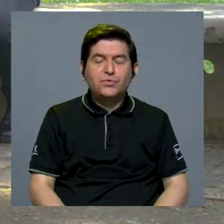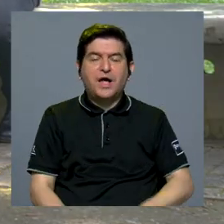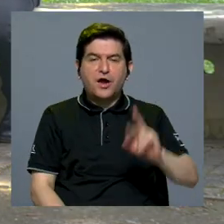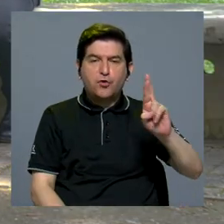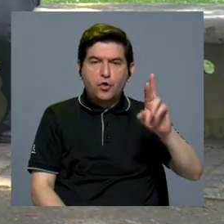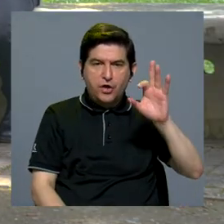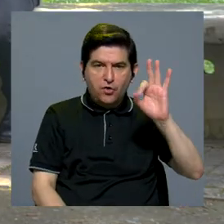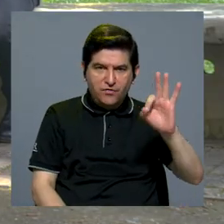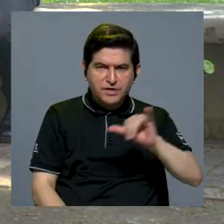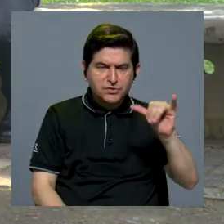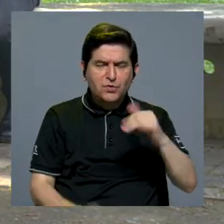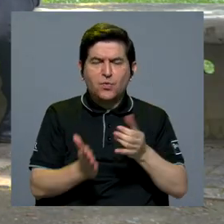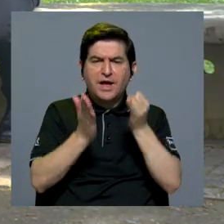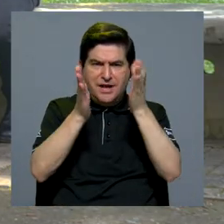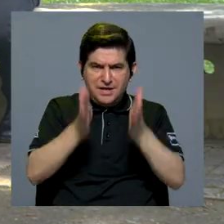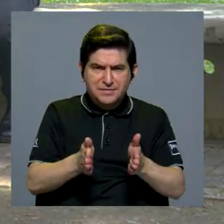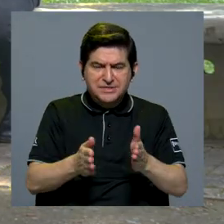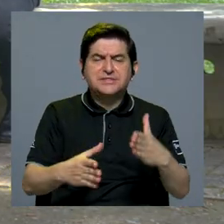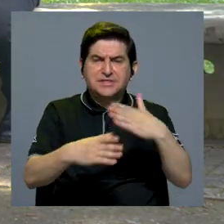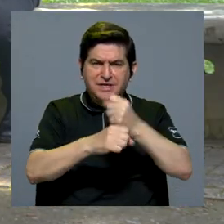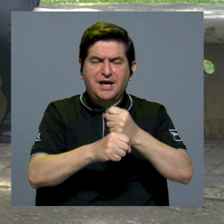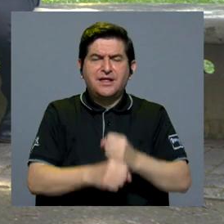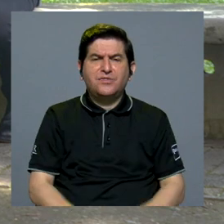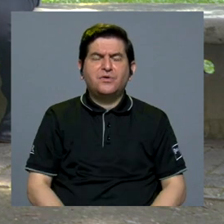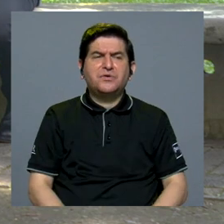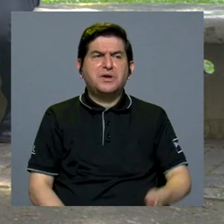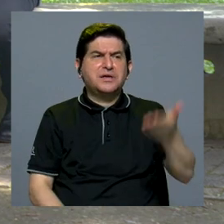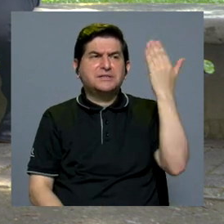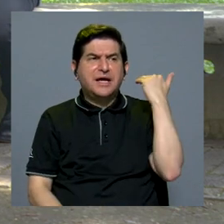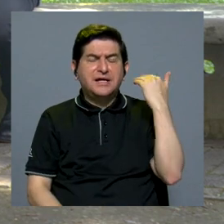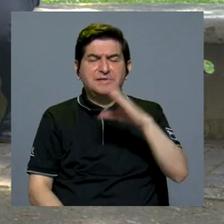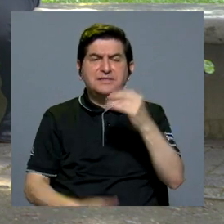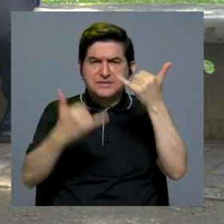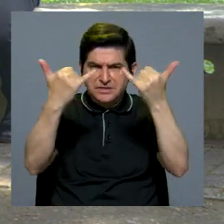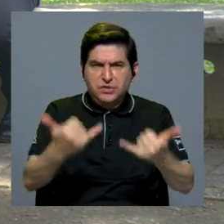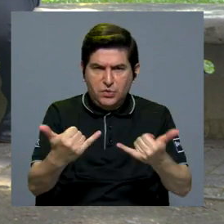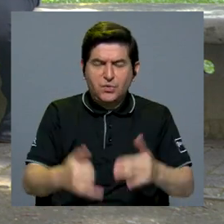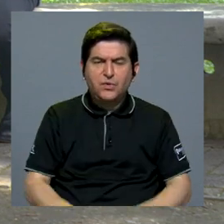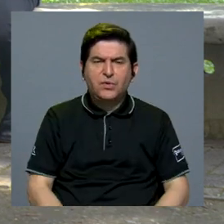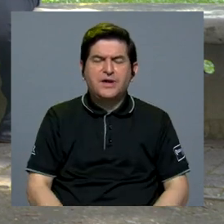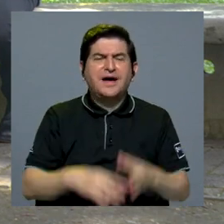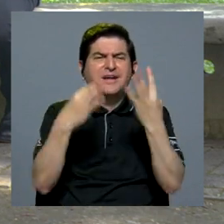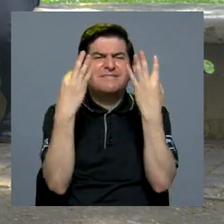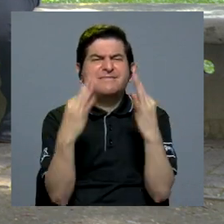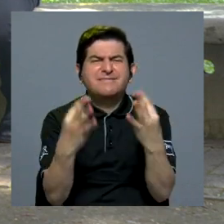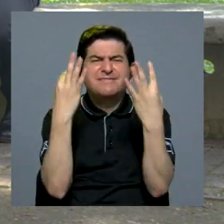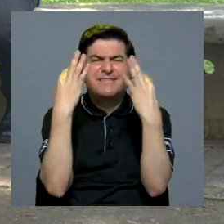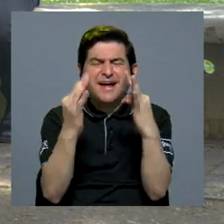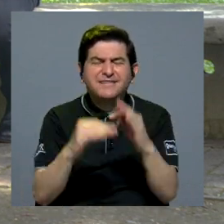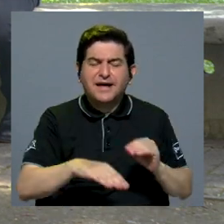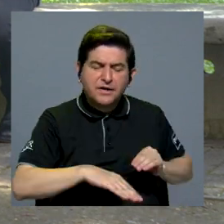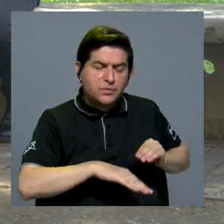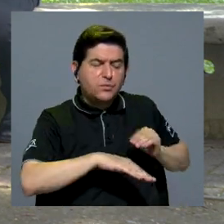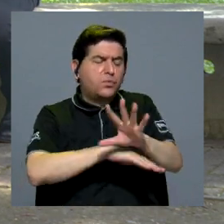abrió Facio es la misma que han seguido investigadoras e investigadores desde el pasado hasta el presente, para tratar de